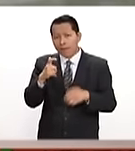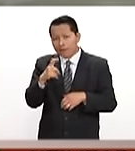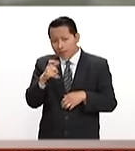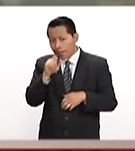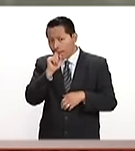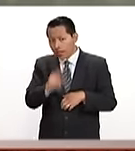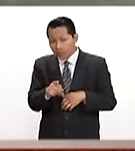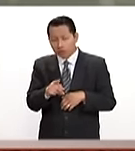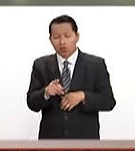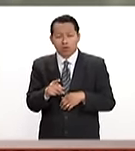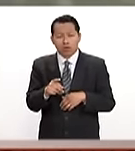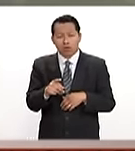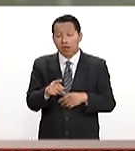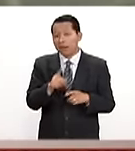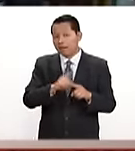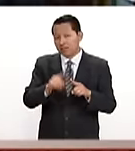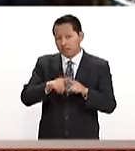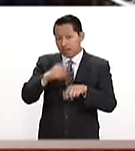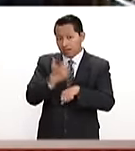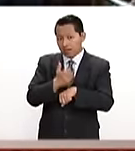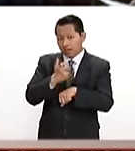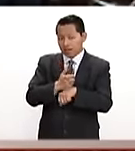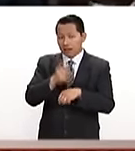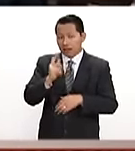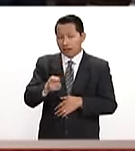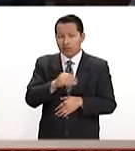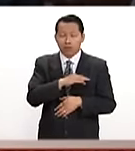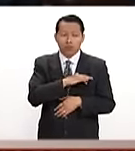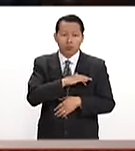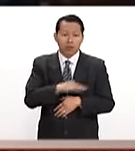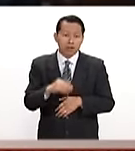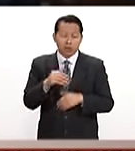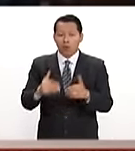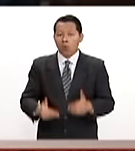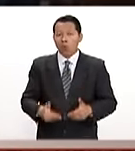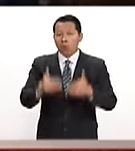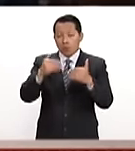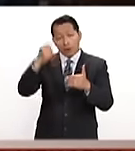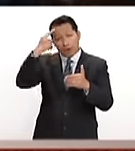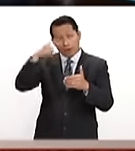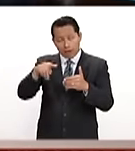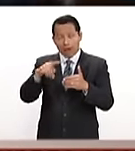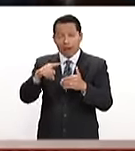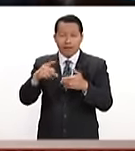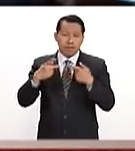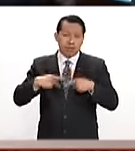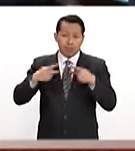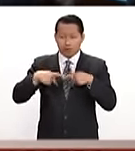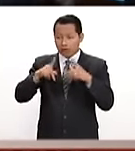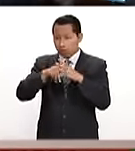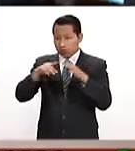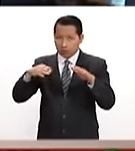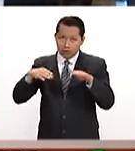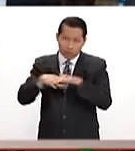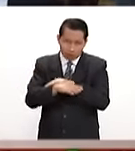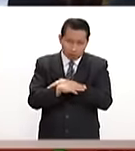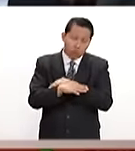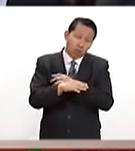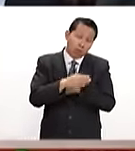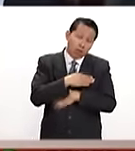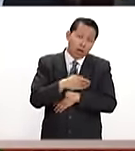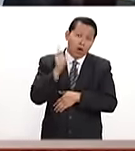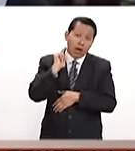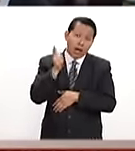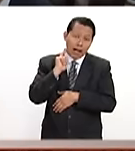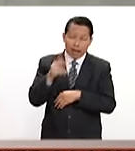doméstica estadounidense. Entonces, si se va a poner un muro para que no pasen ilegales de aquí para allá, pues ojalá ese muro